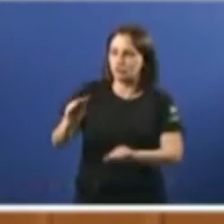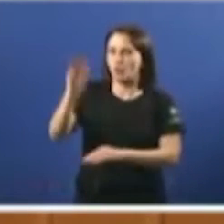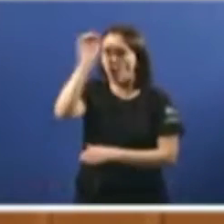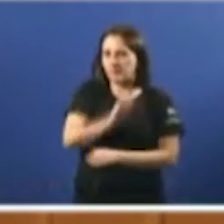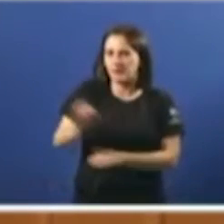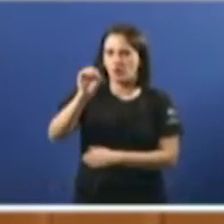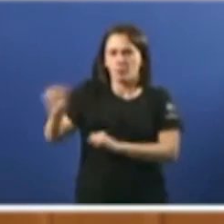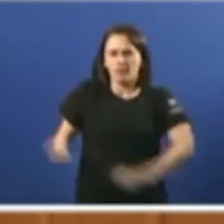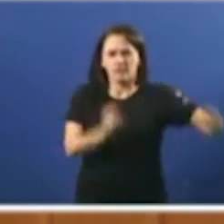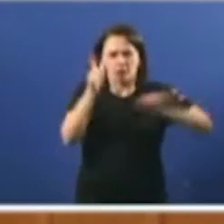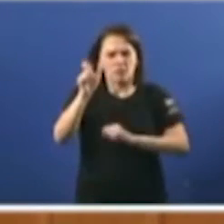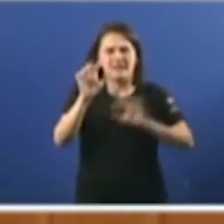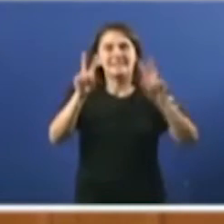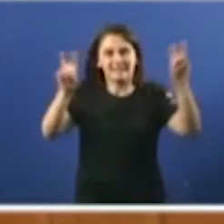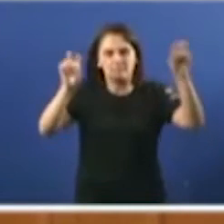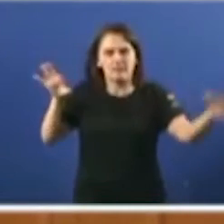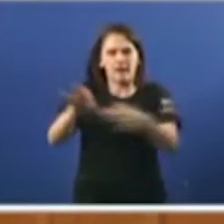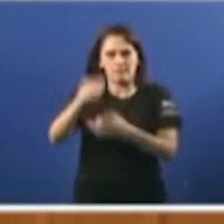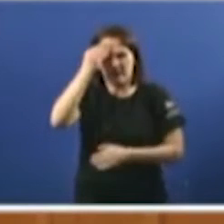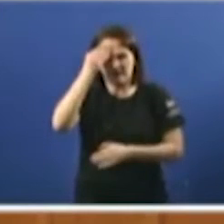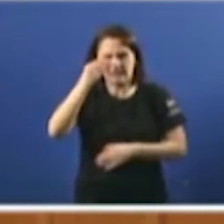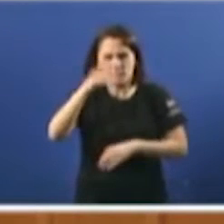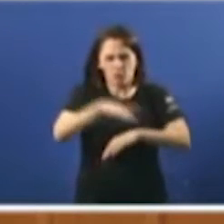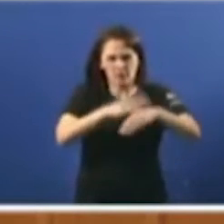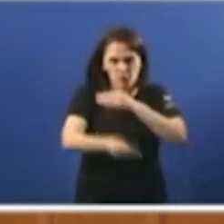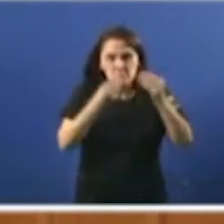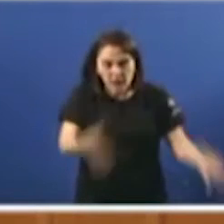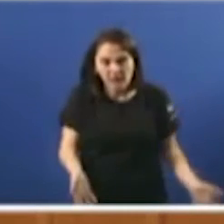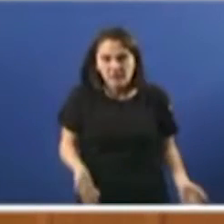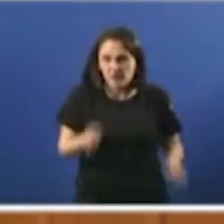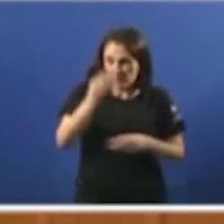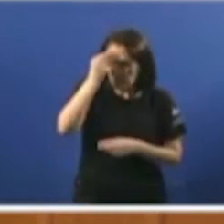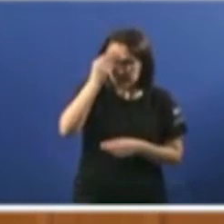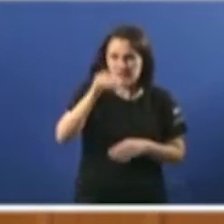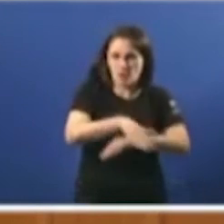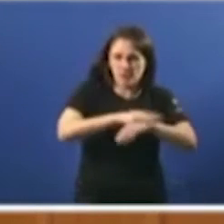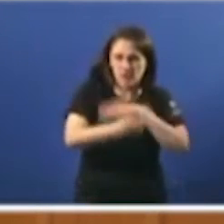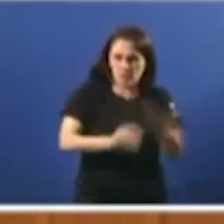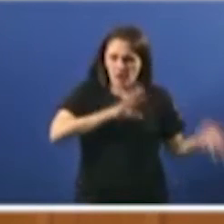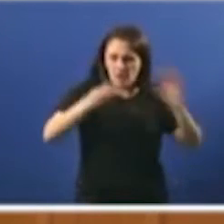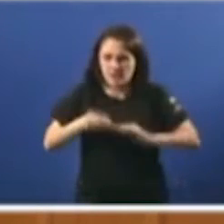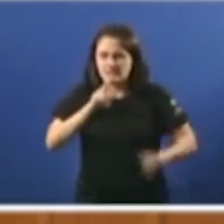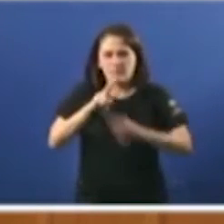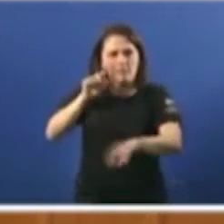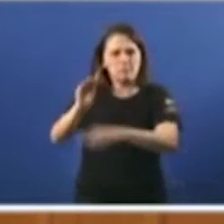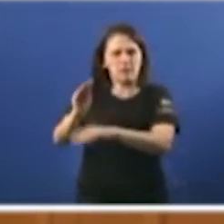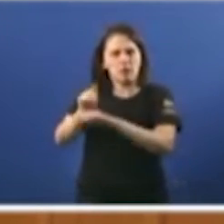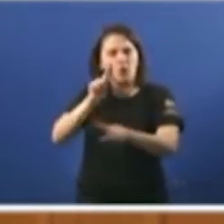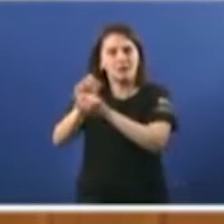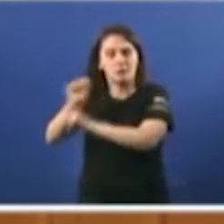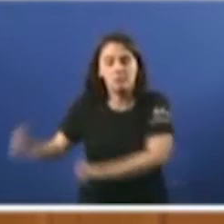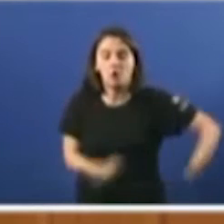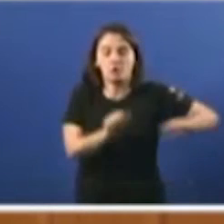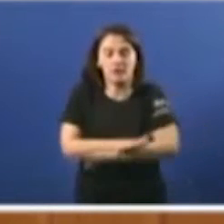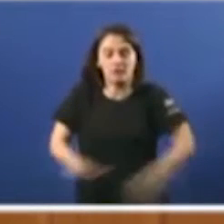valedora acerca dos mesmos. Pensa que o goberno está obrando adecuadamente? Cree que o goberno está aplicando o principio de precaución para proteger a